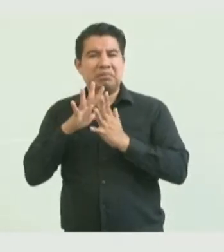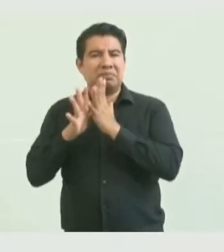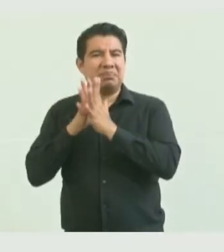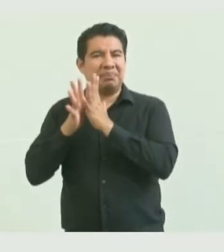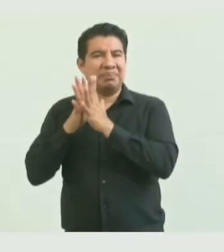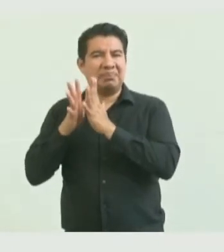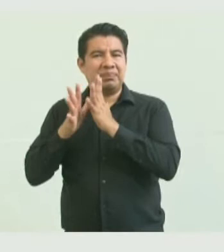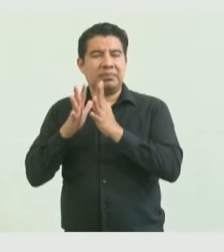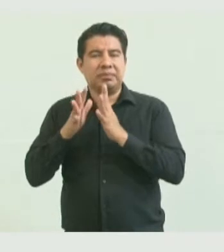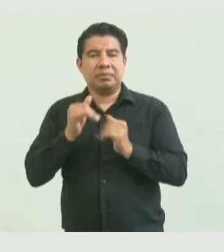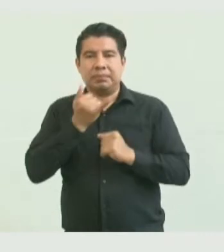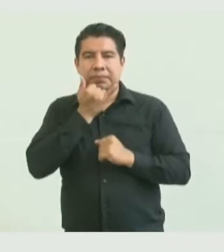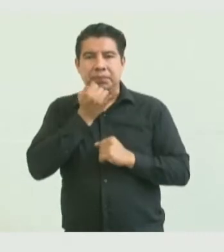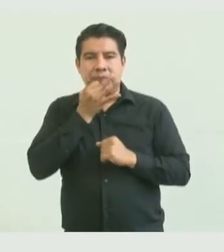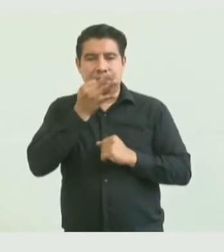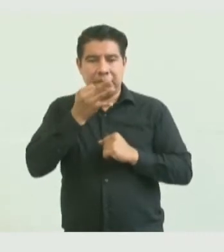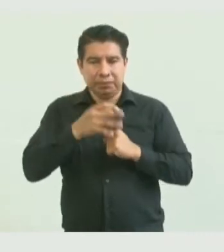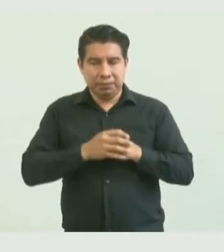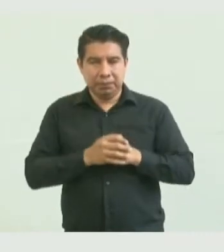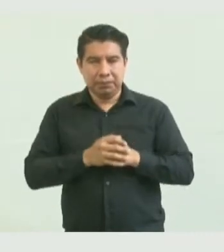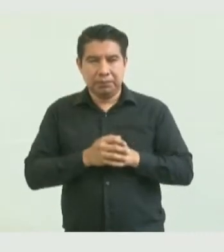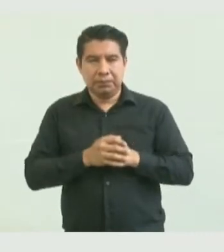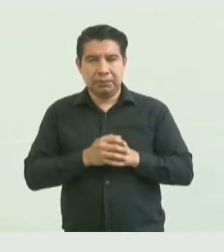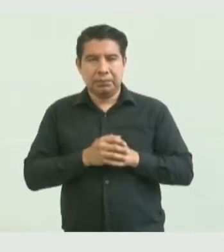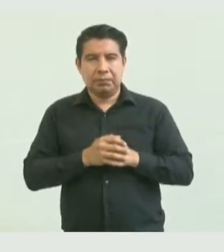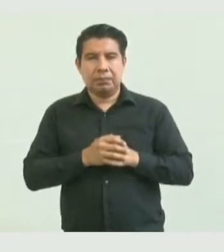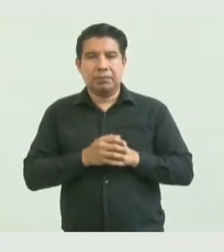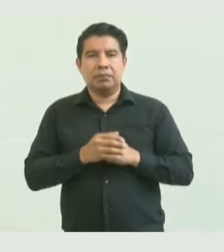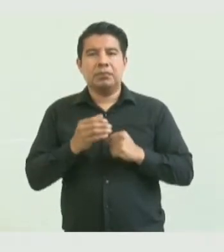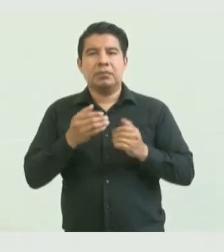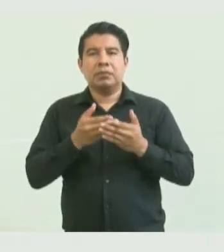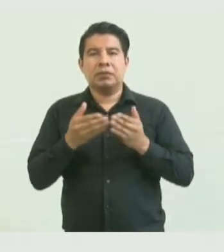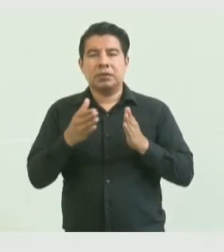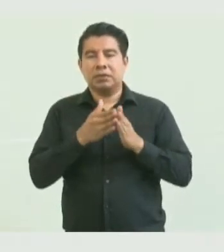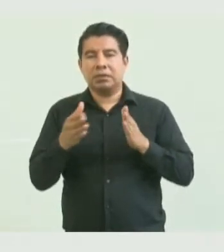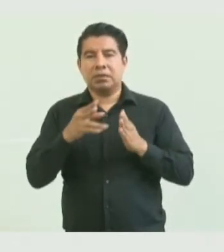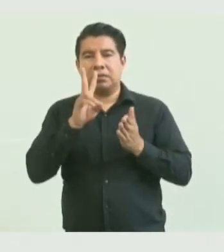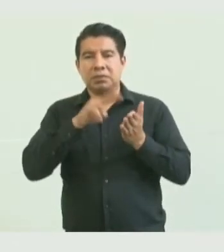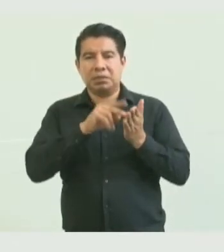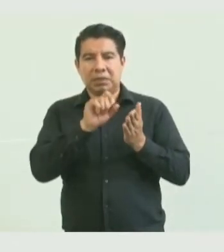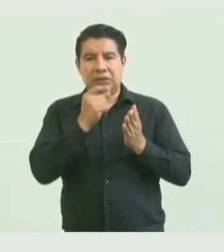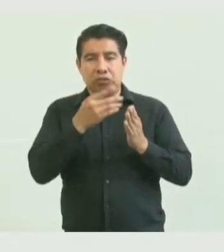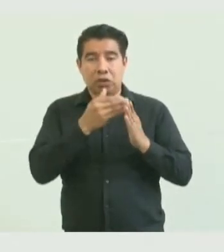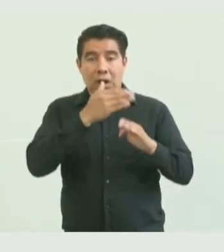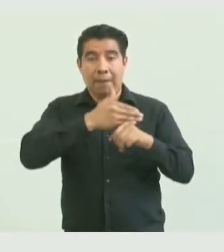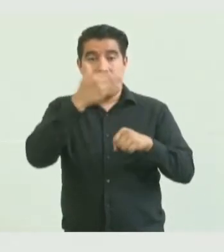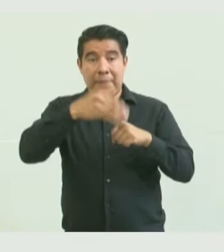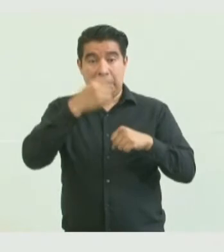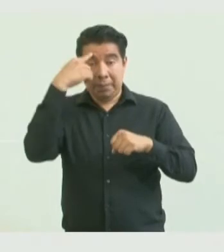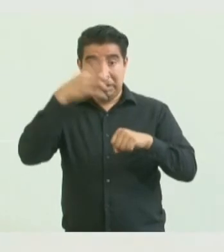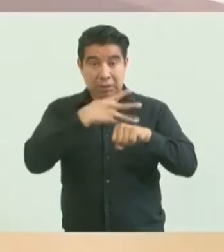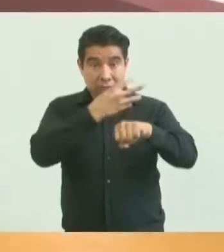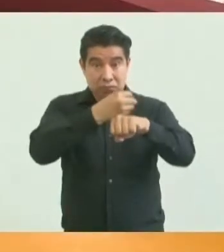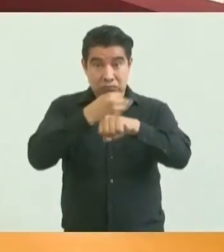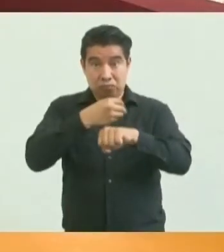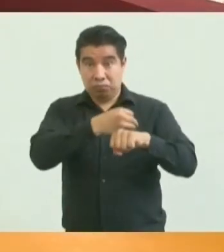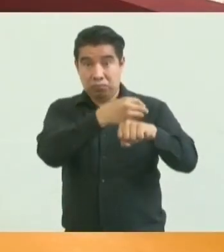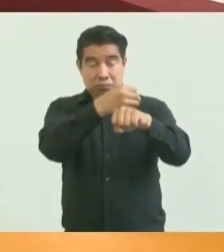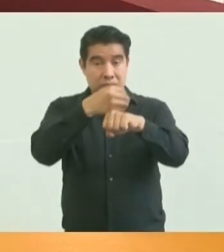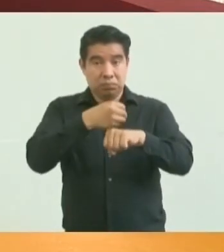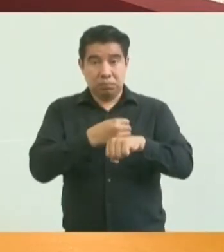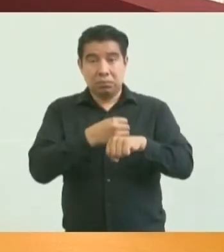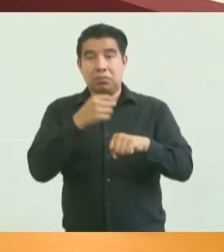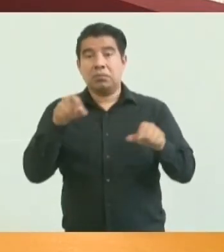primeras obras concluirán a finales del 2021. Y todas las obras, de acuerdo con sus instrucciones, serán concluidas